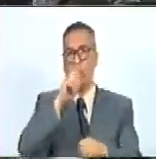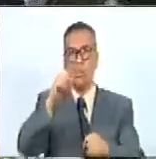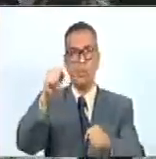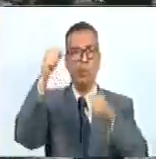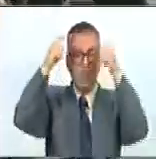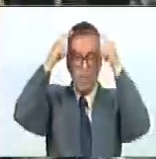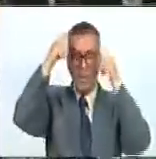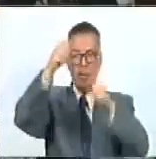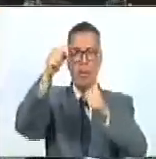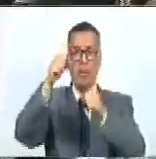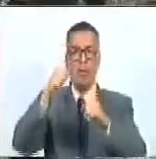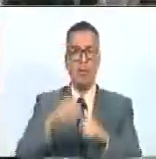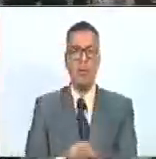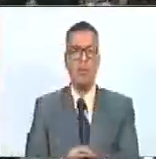vive!